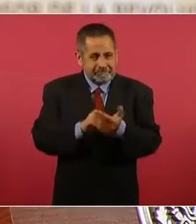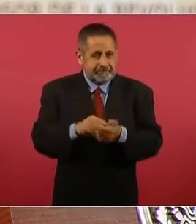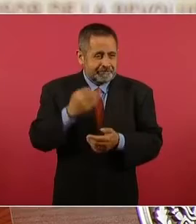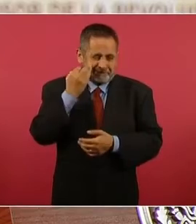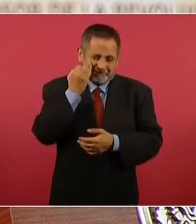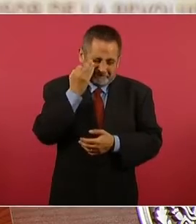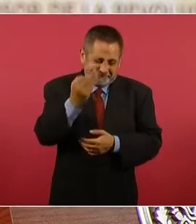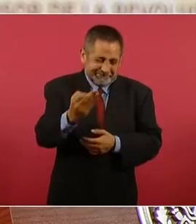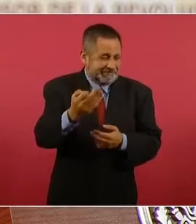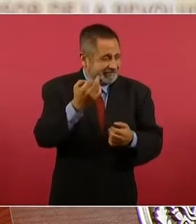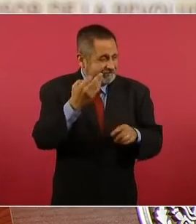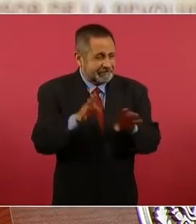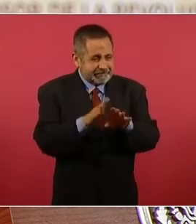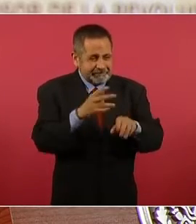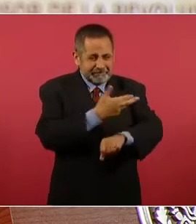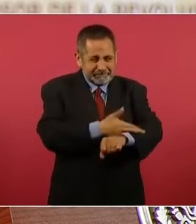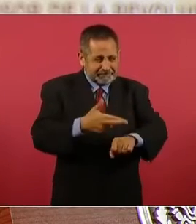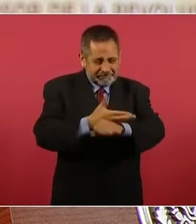tiempo.